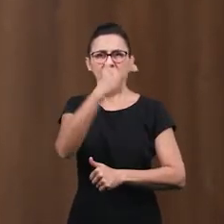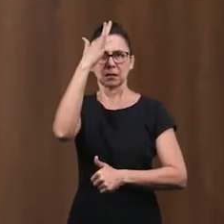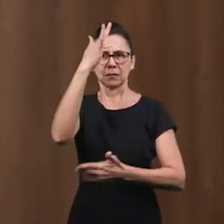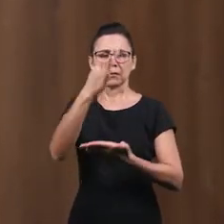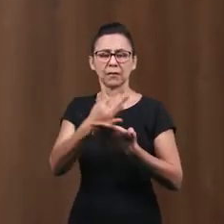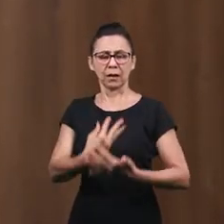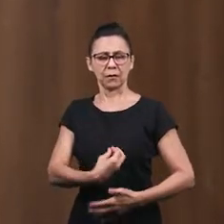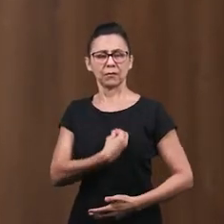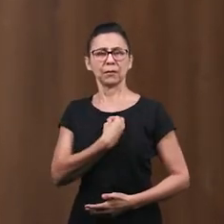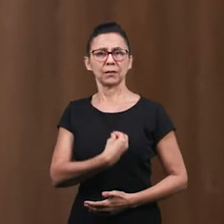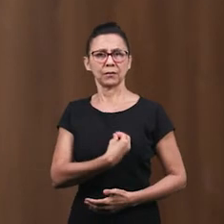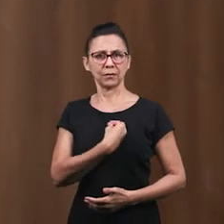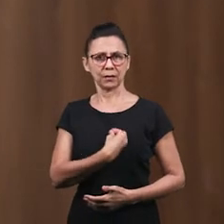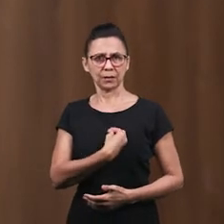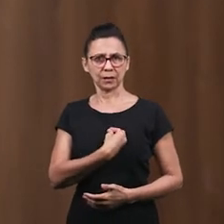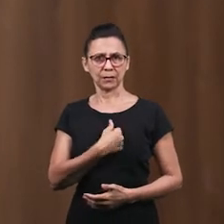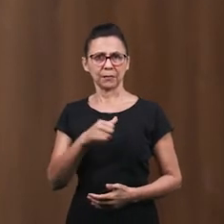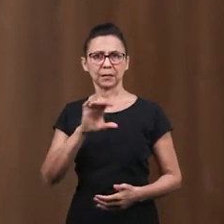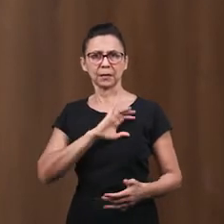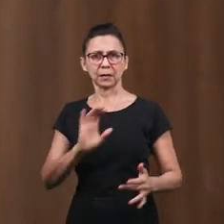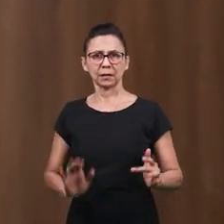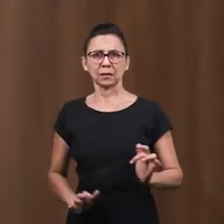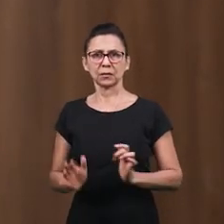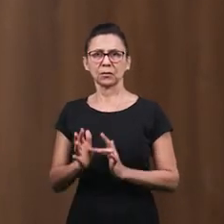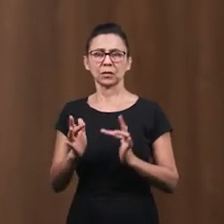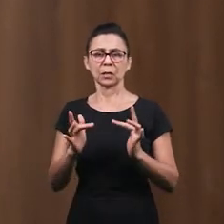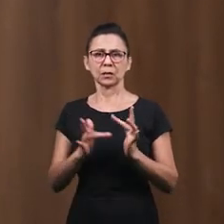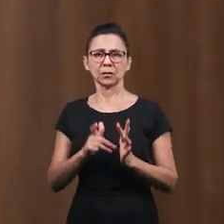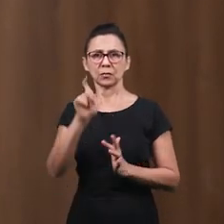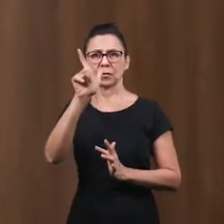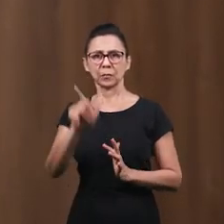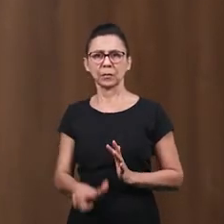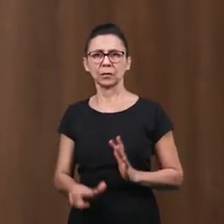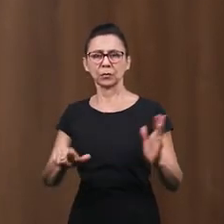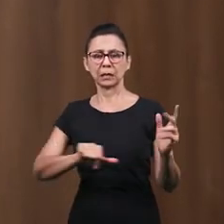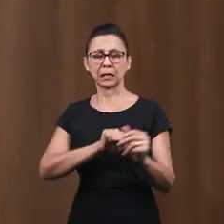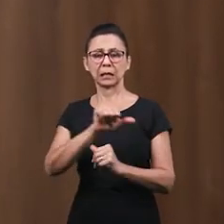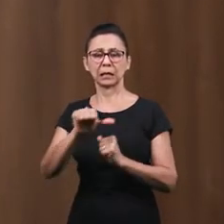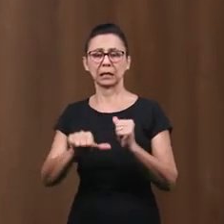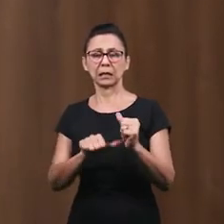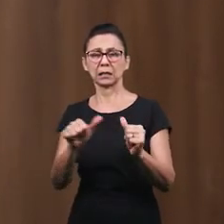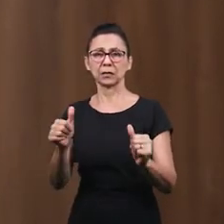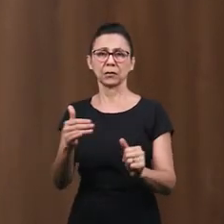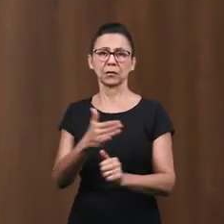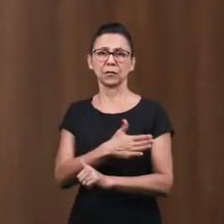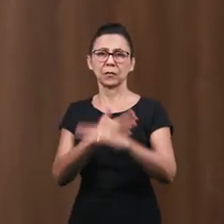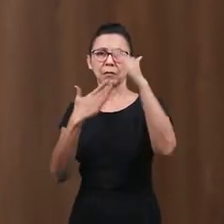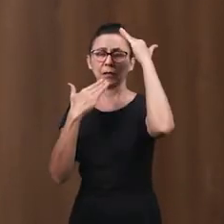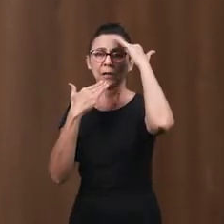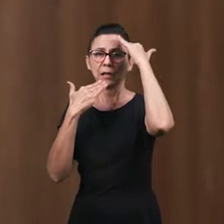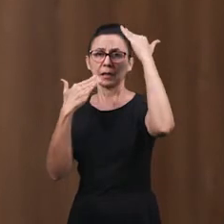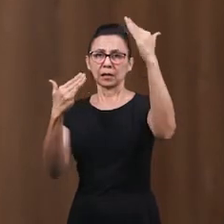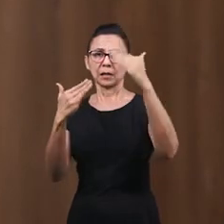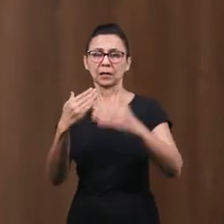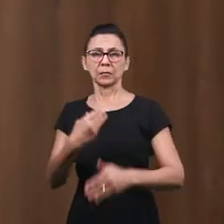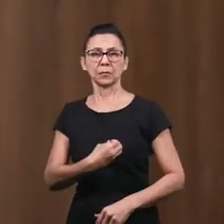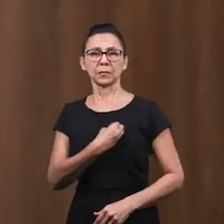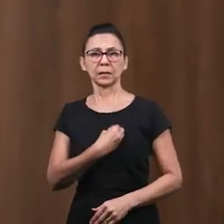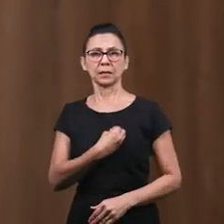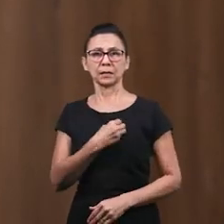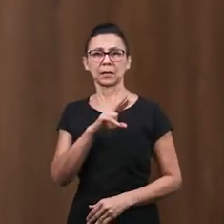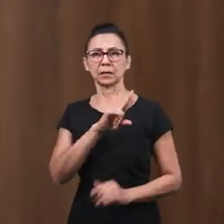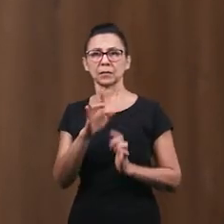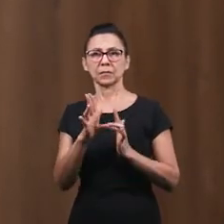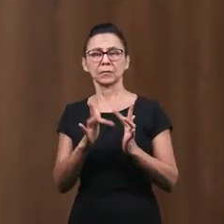corazones Siendo una nueva criatura En Cristo Jesús Nosotros oramos Agradecidos Por tu santa presencia En